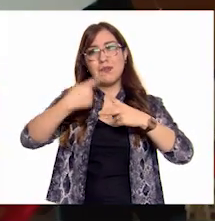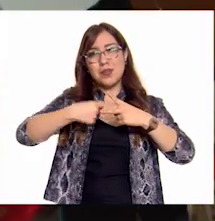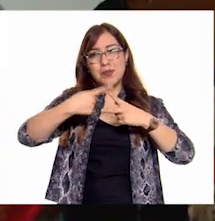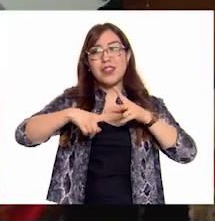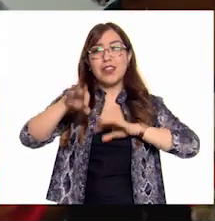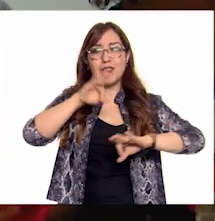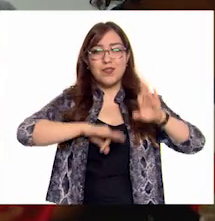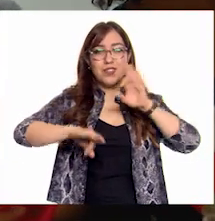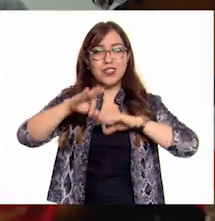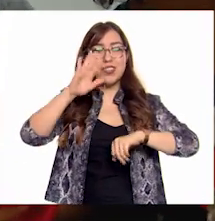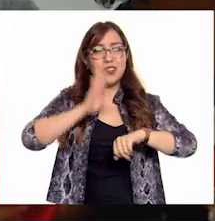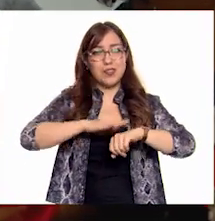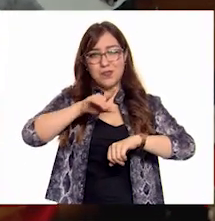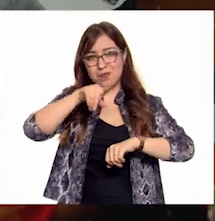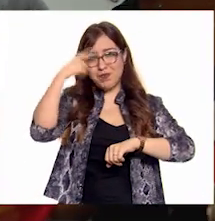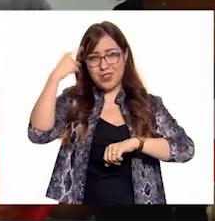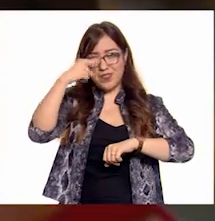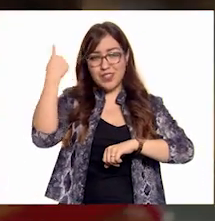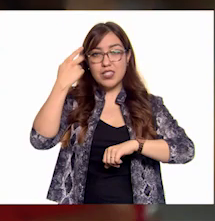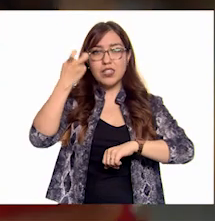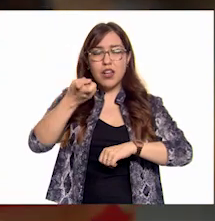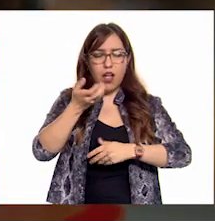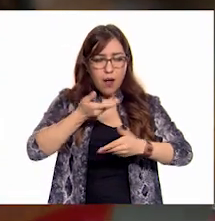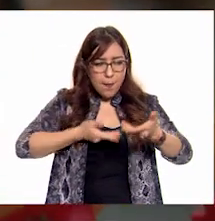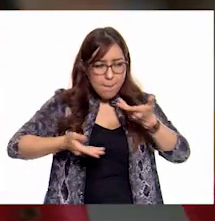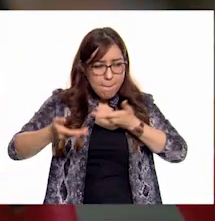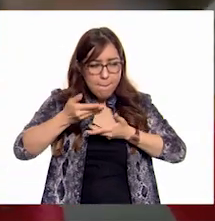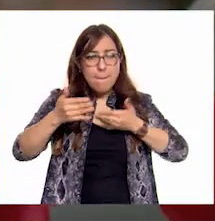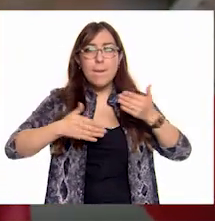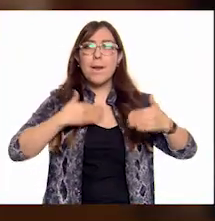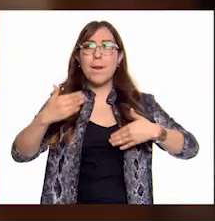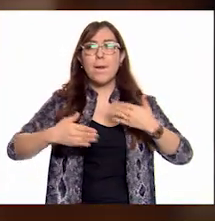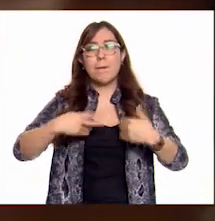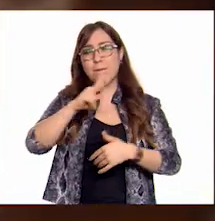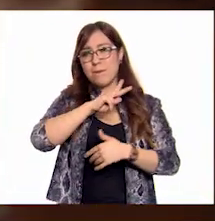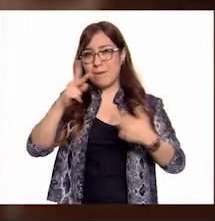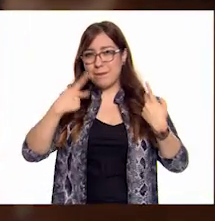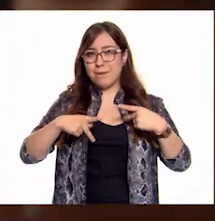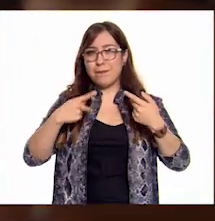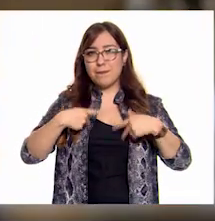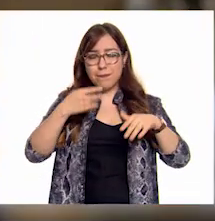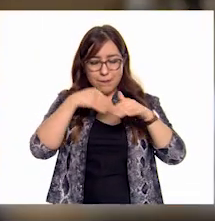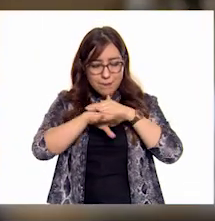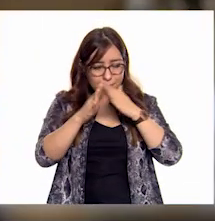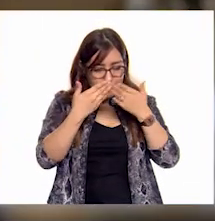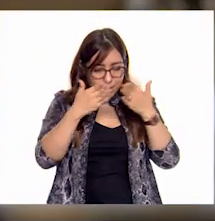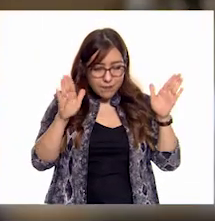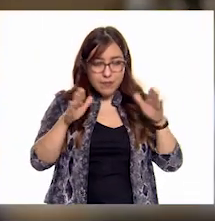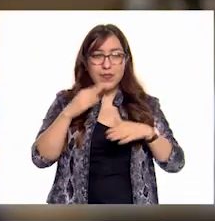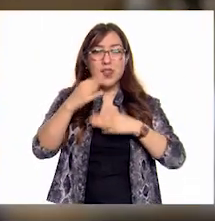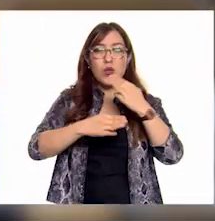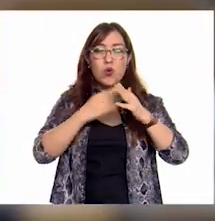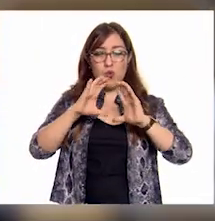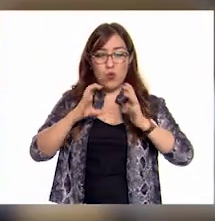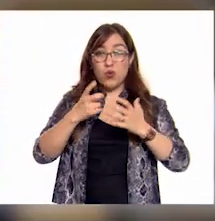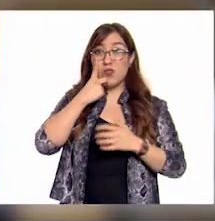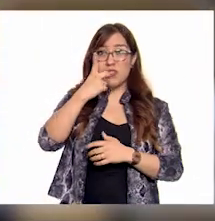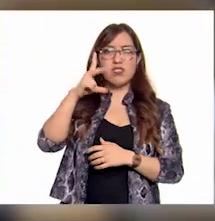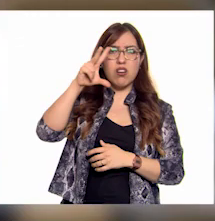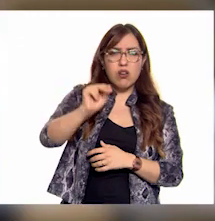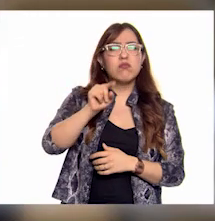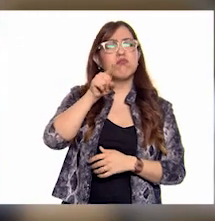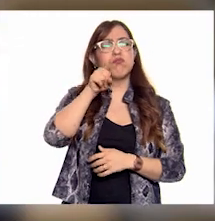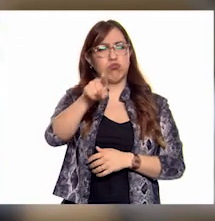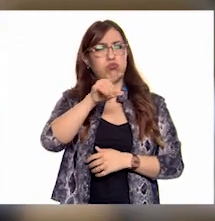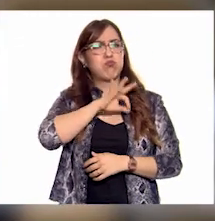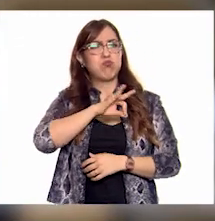física Para así hacer La educación Más interactiva Y accesible Para todos El mundo Te puede decir que no Pero está en